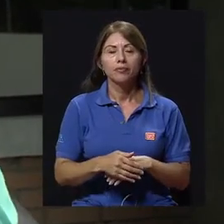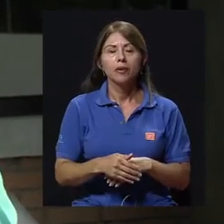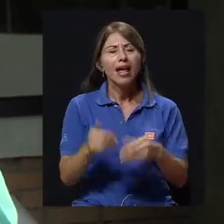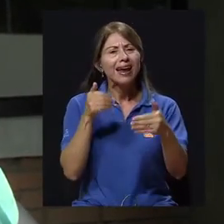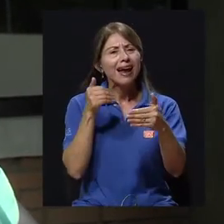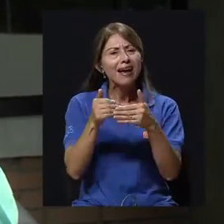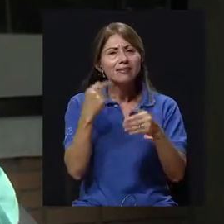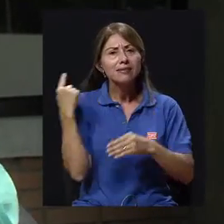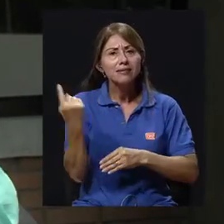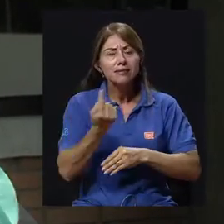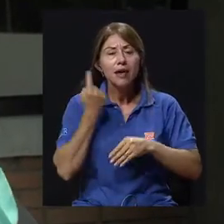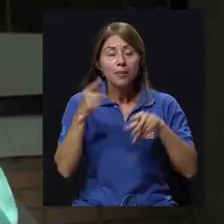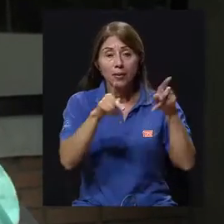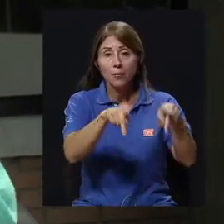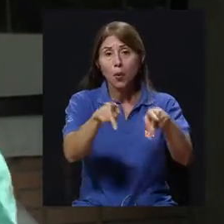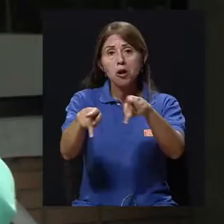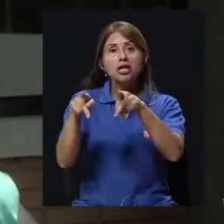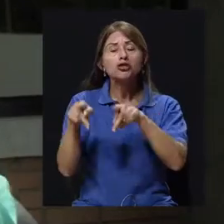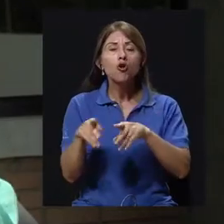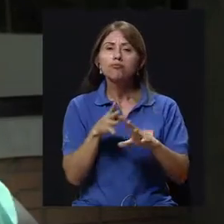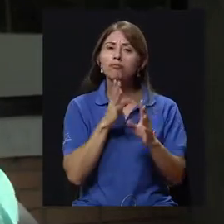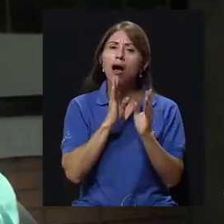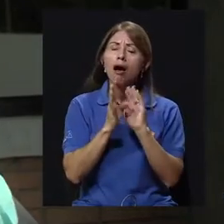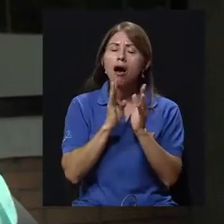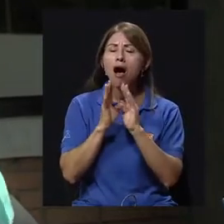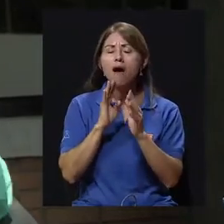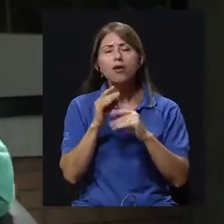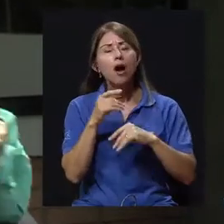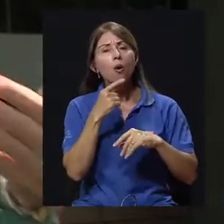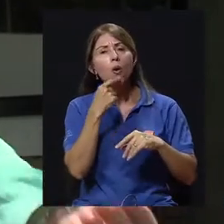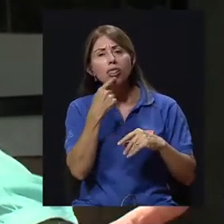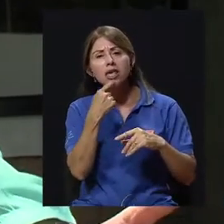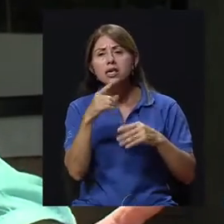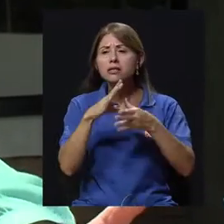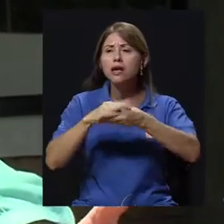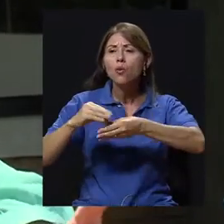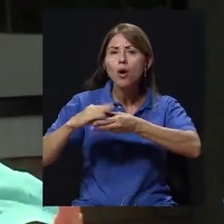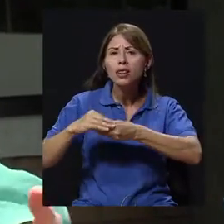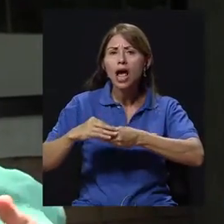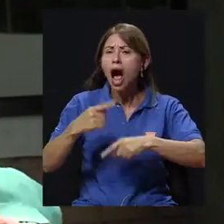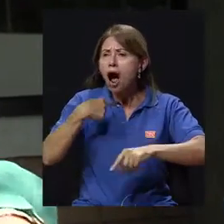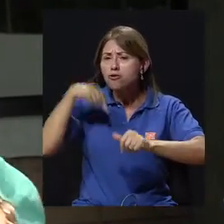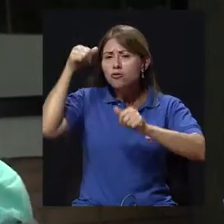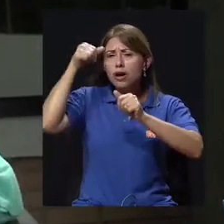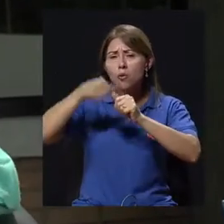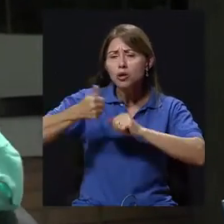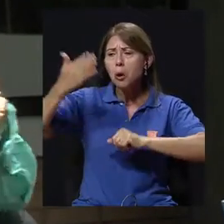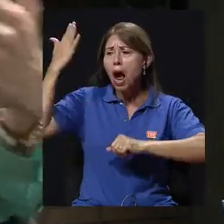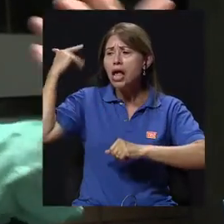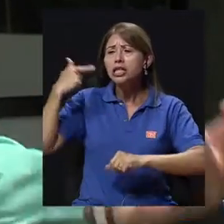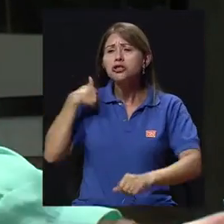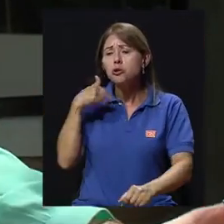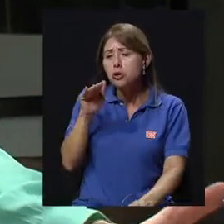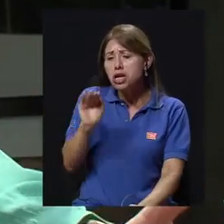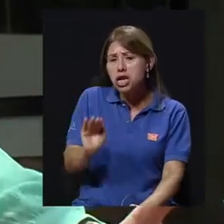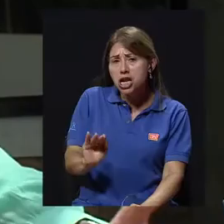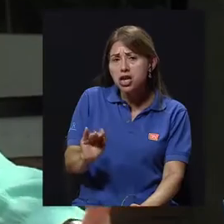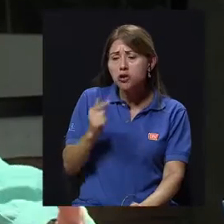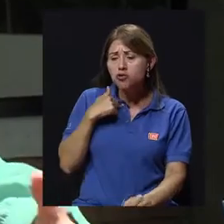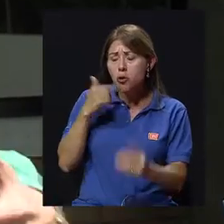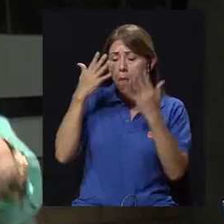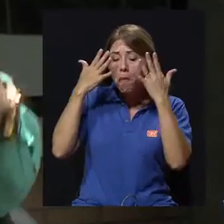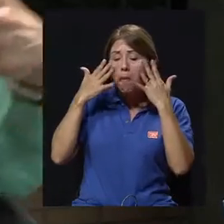población habla o reconoce que cuando yo era niño, que me puse amarillo, que me daban confites,